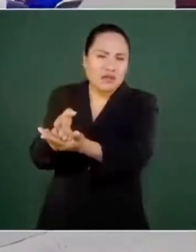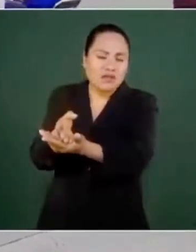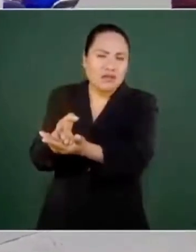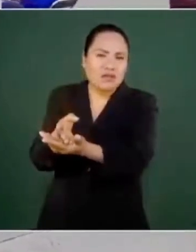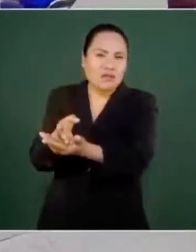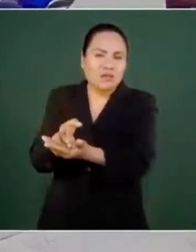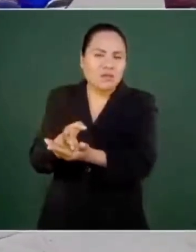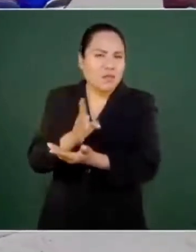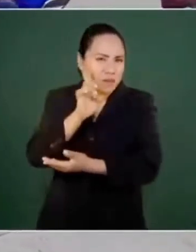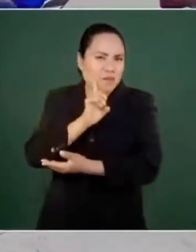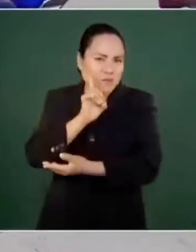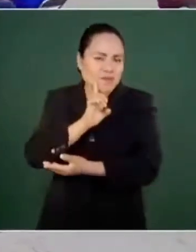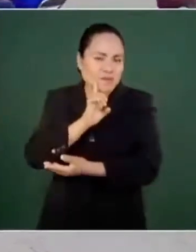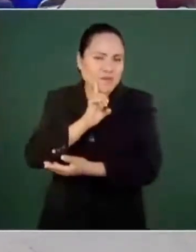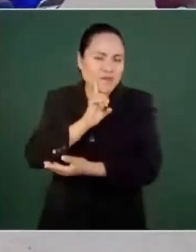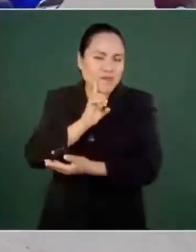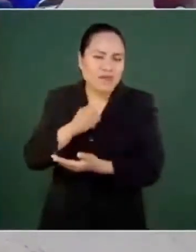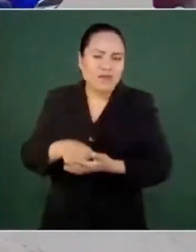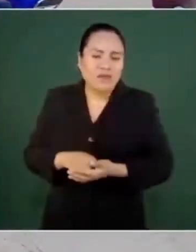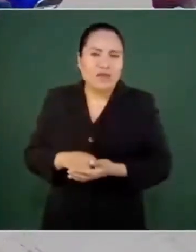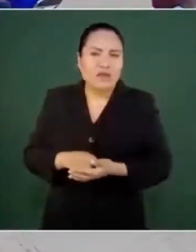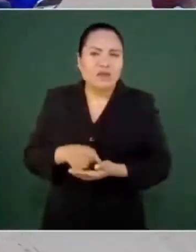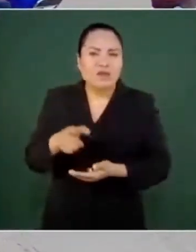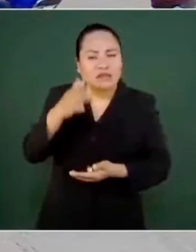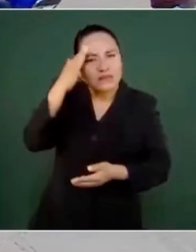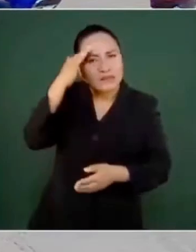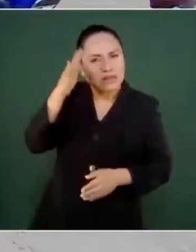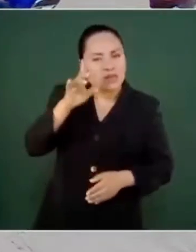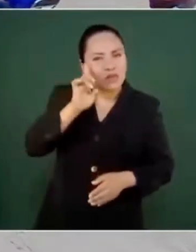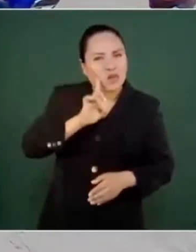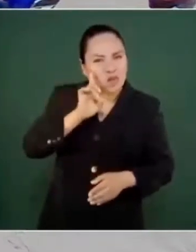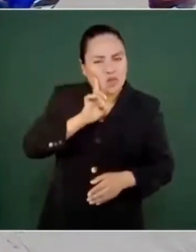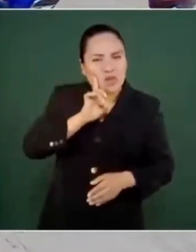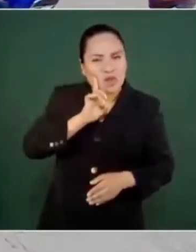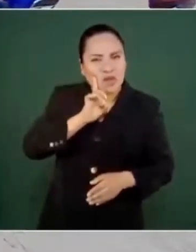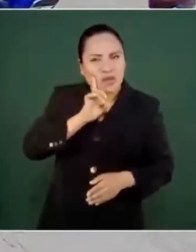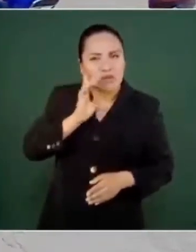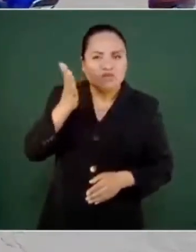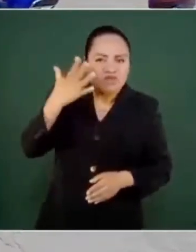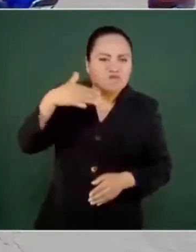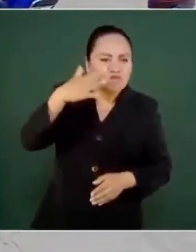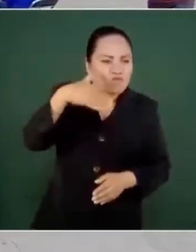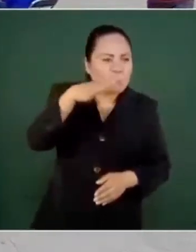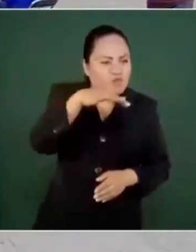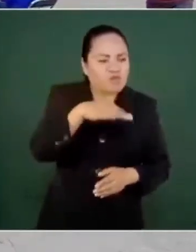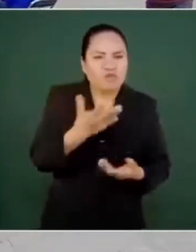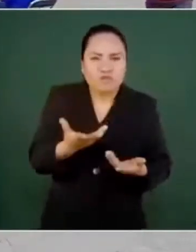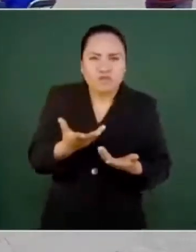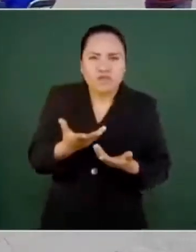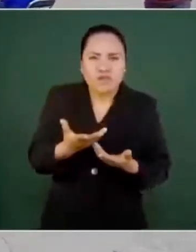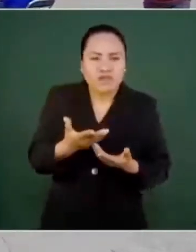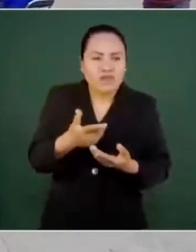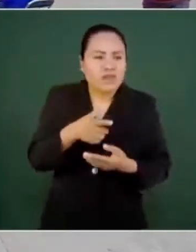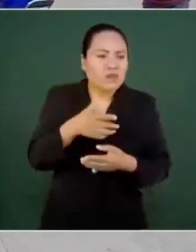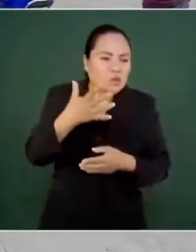señora buscadora que fue premiada,